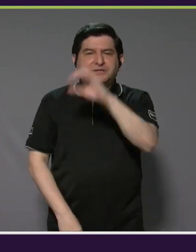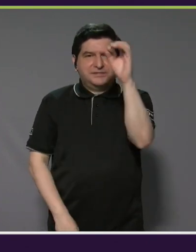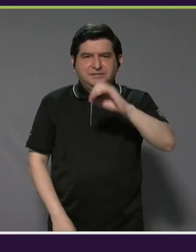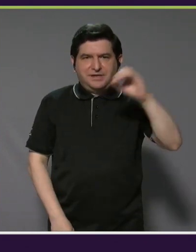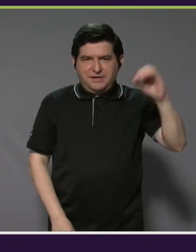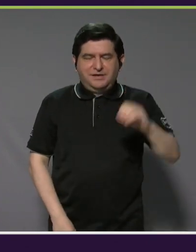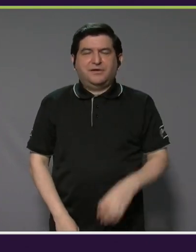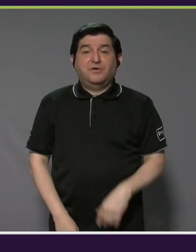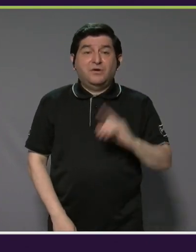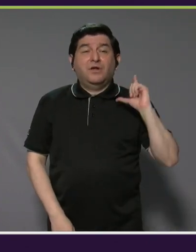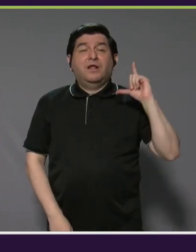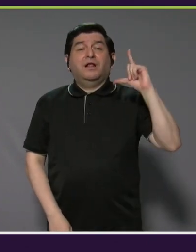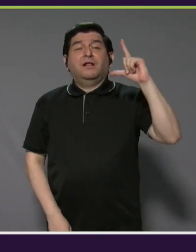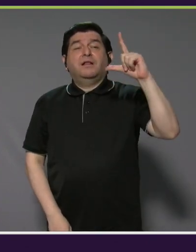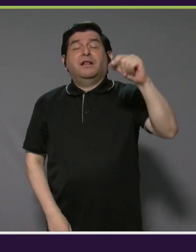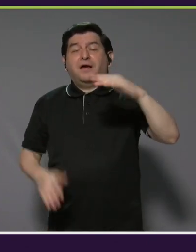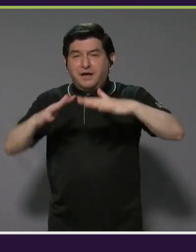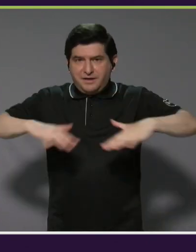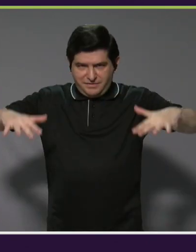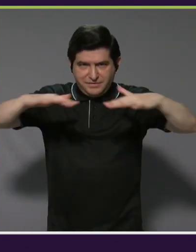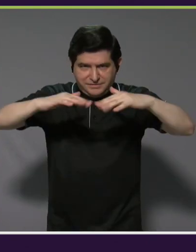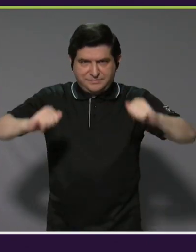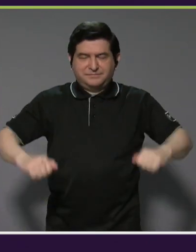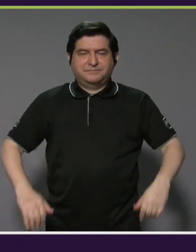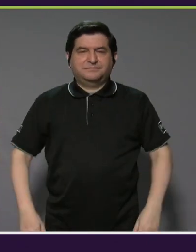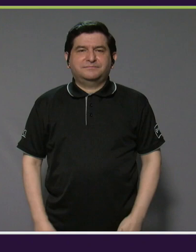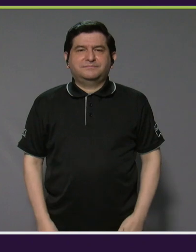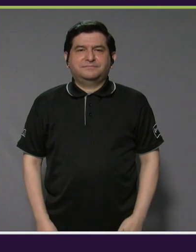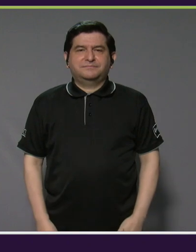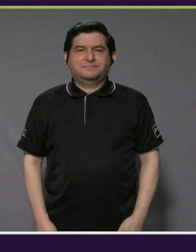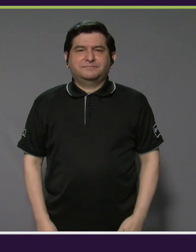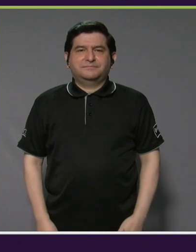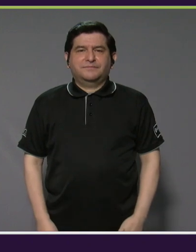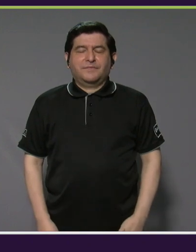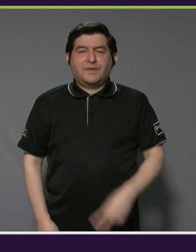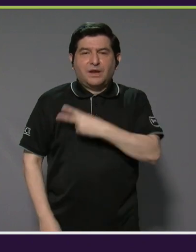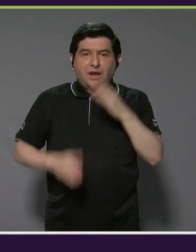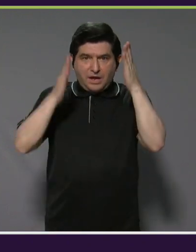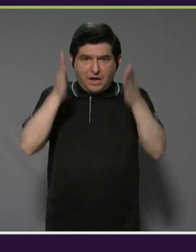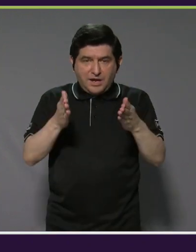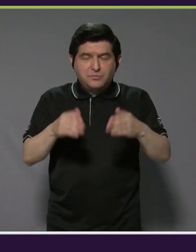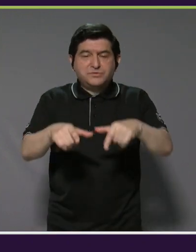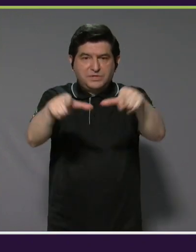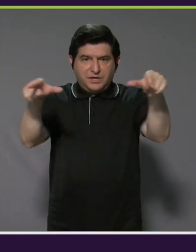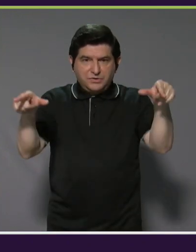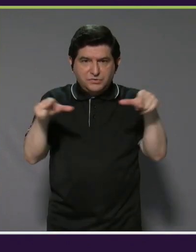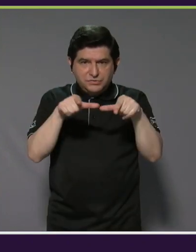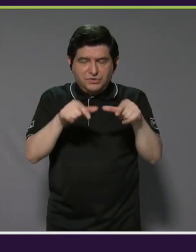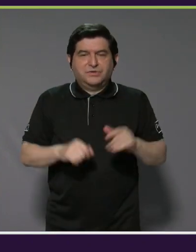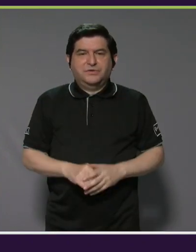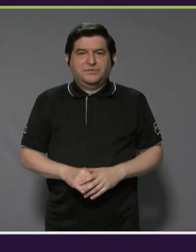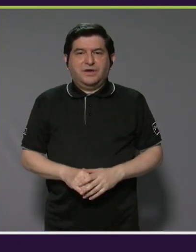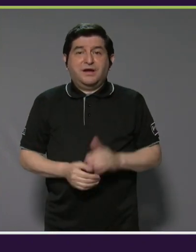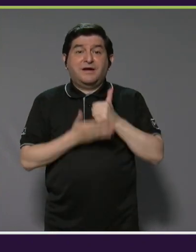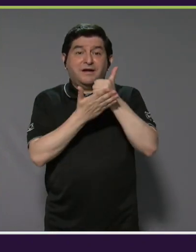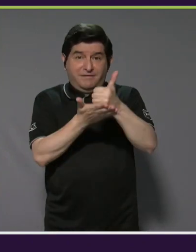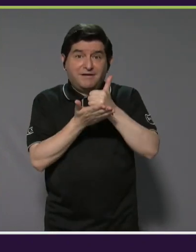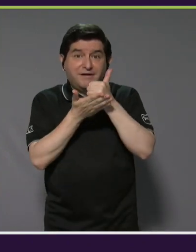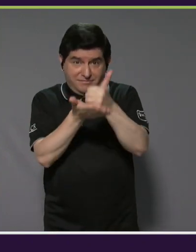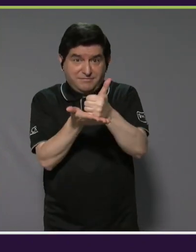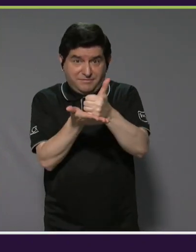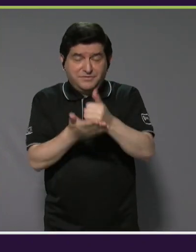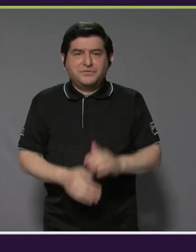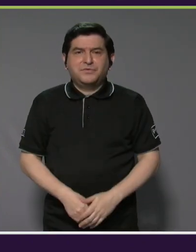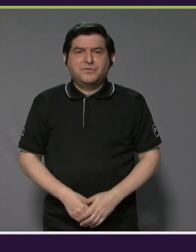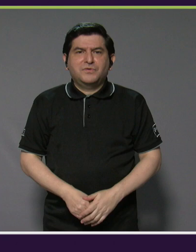que es bastante largo el recorrido de la ola. Después está todo el voluntariado que está en tierra, que es el que ayuda a